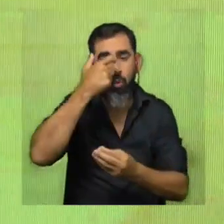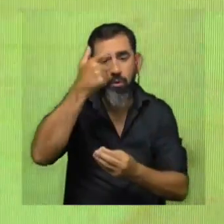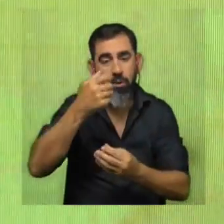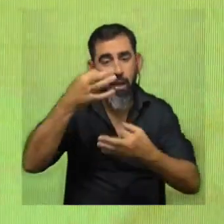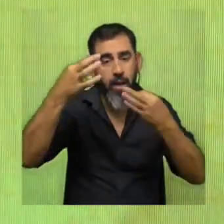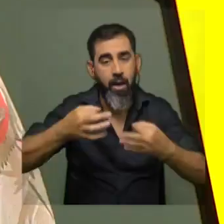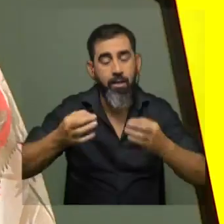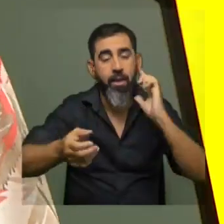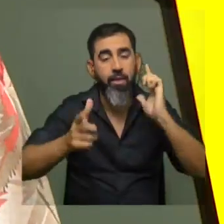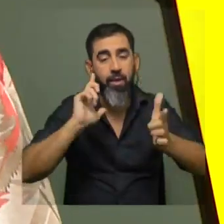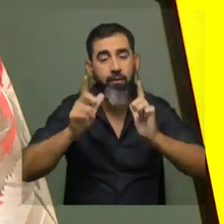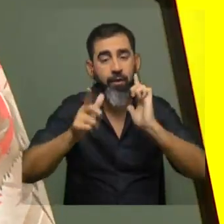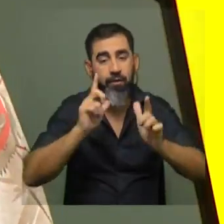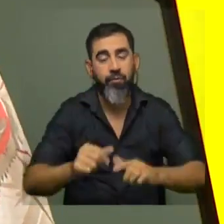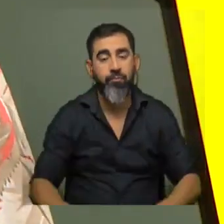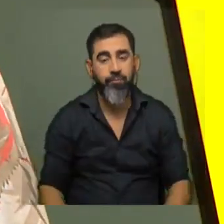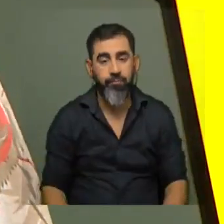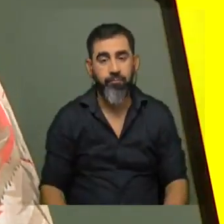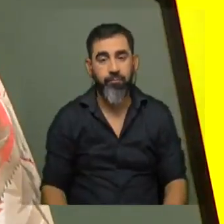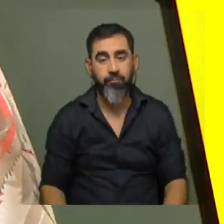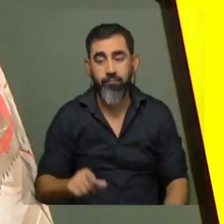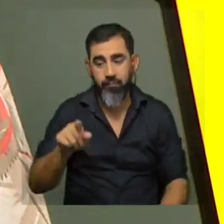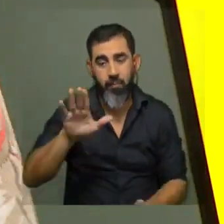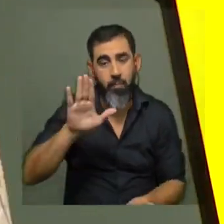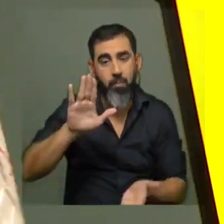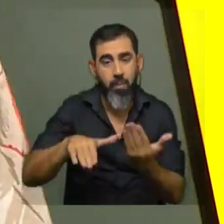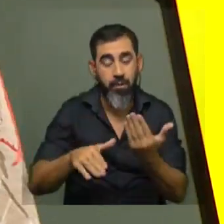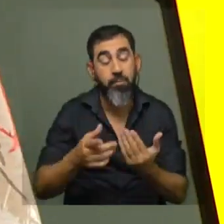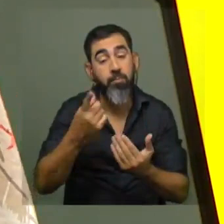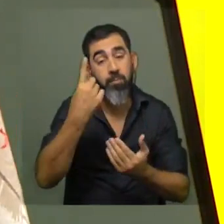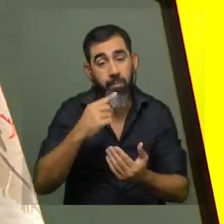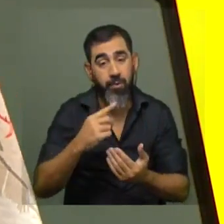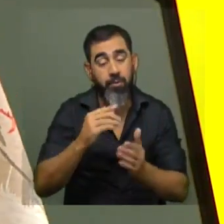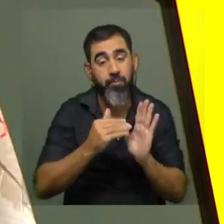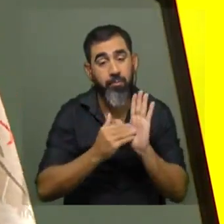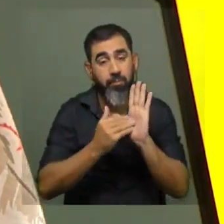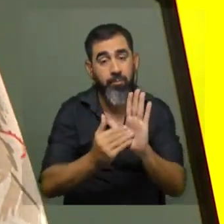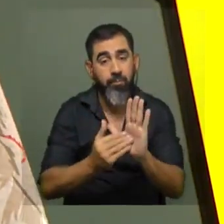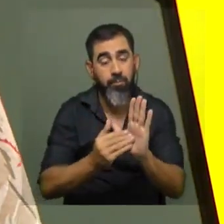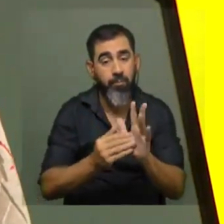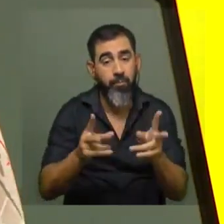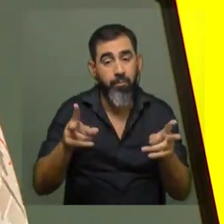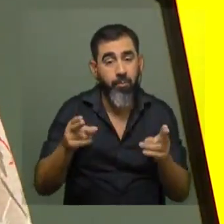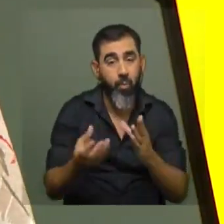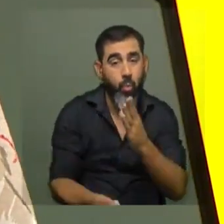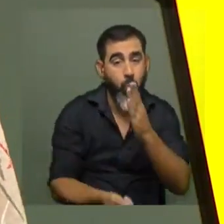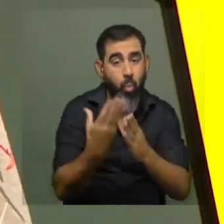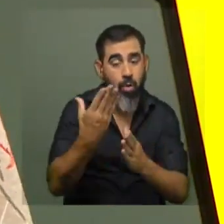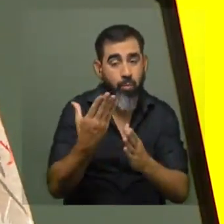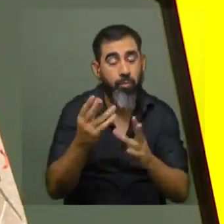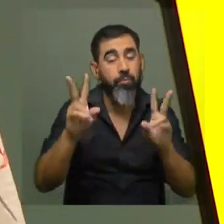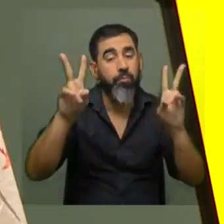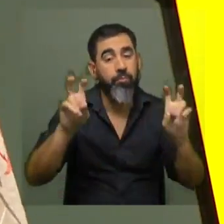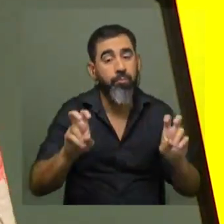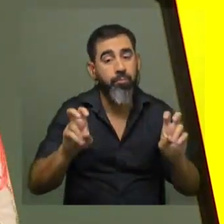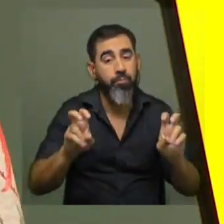garantiza la diversión? bueno en este caso por ejemplo más todavía pero bueno vamos a presentar este nuevo segmento entonces este es un segmento que